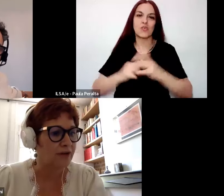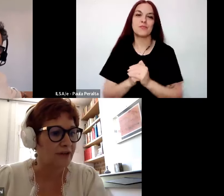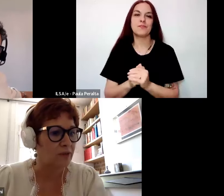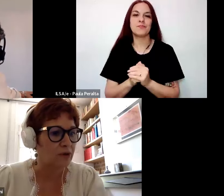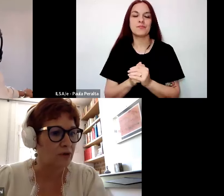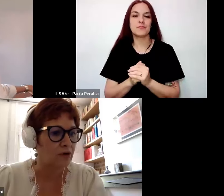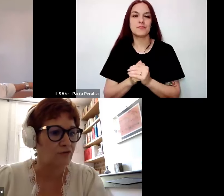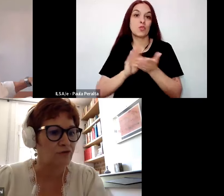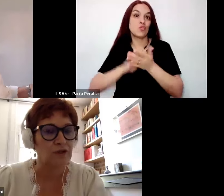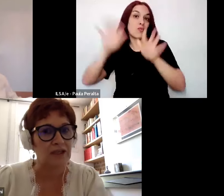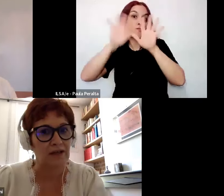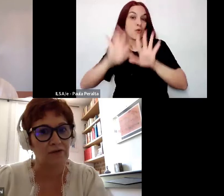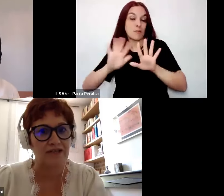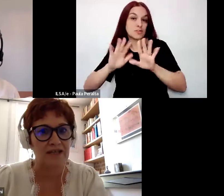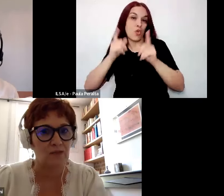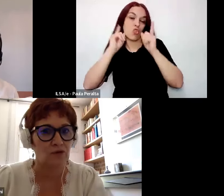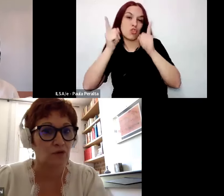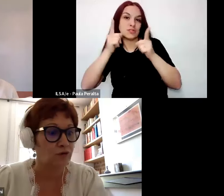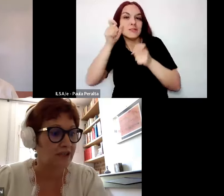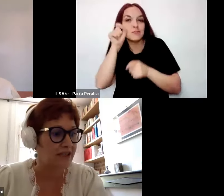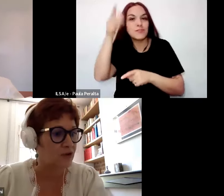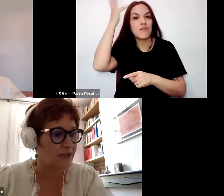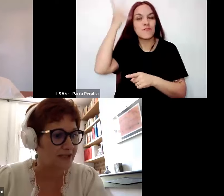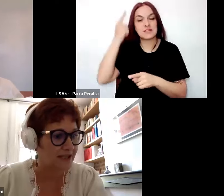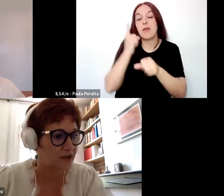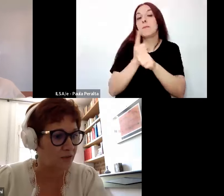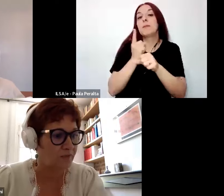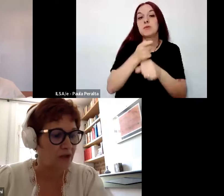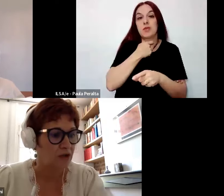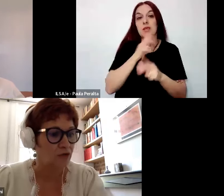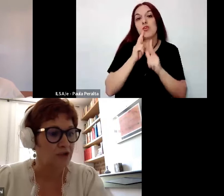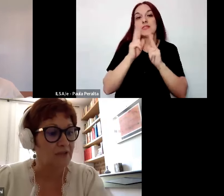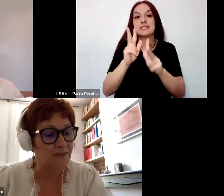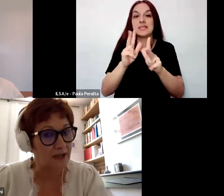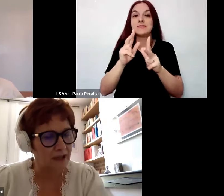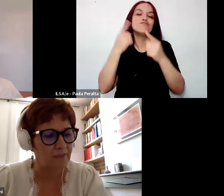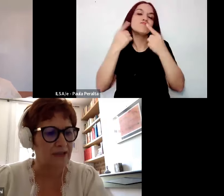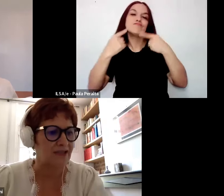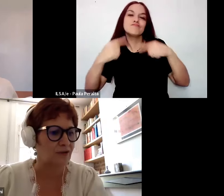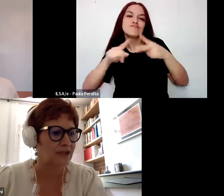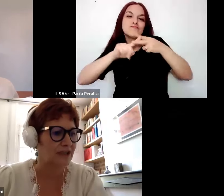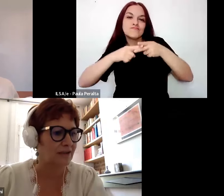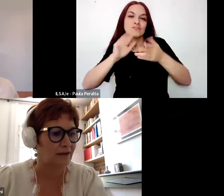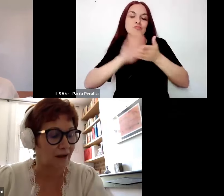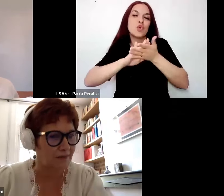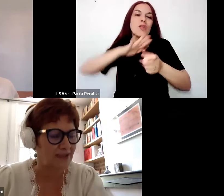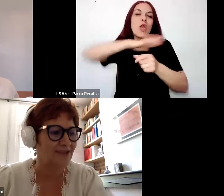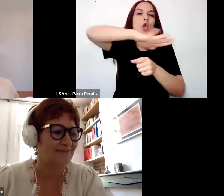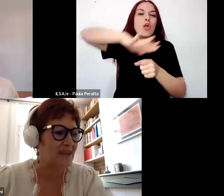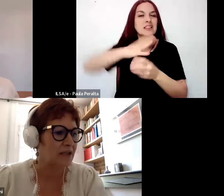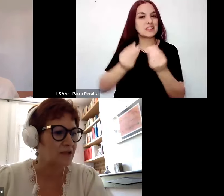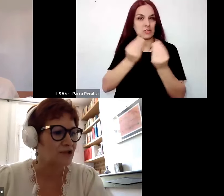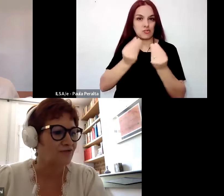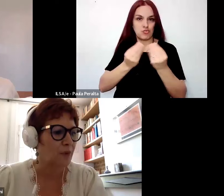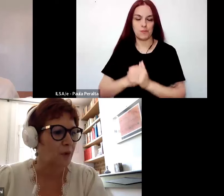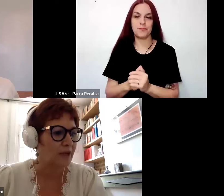la formación de enseñanza de docentes en Francia. Primero tengo que dar algunos elementos de contextualización. Es un pequeño